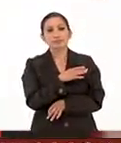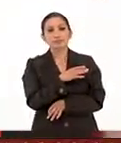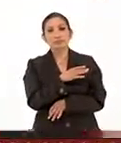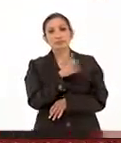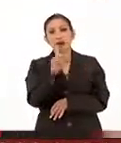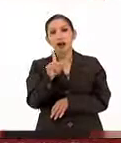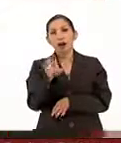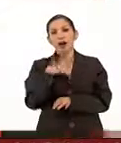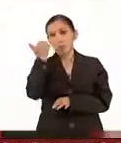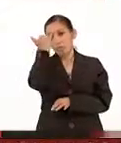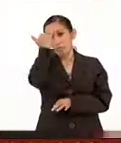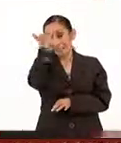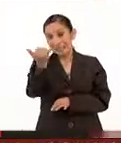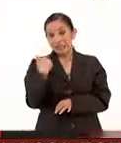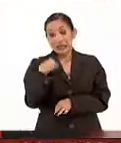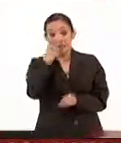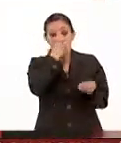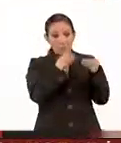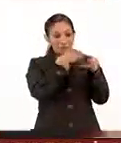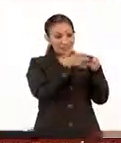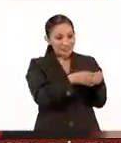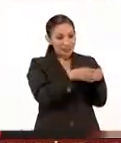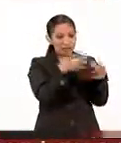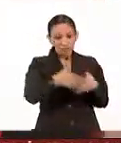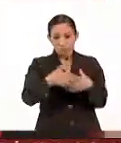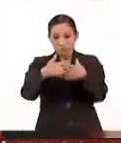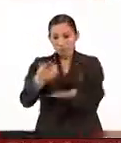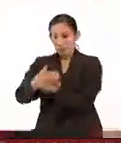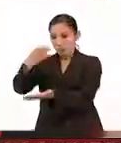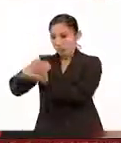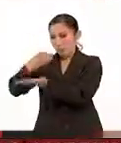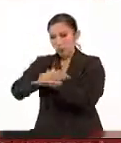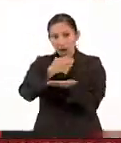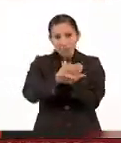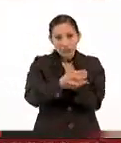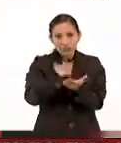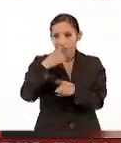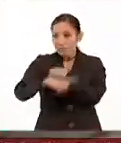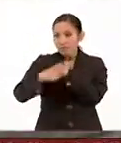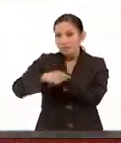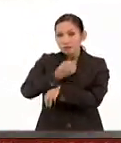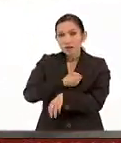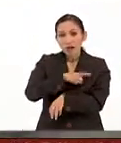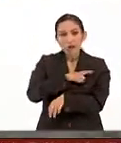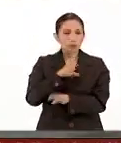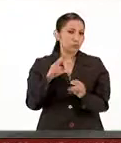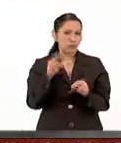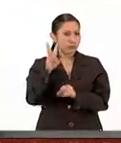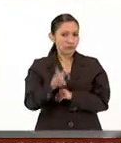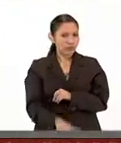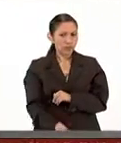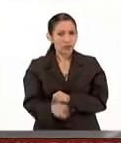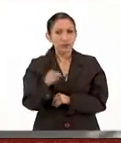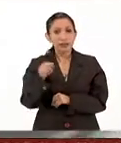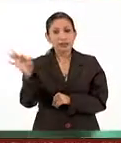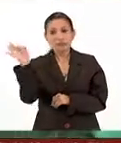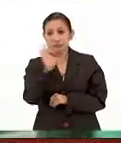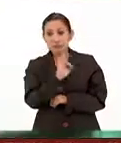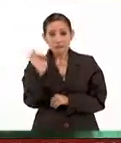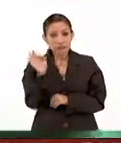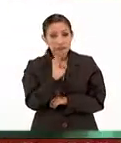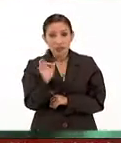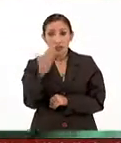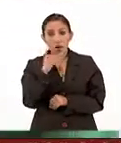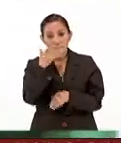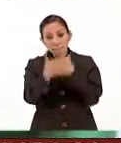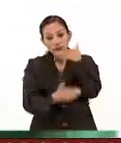un mito que el alimento procesado es dañino para la salud, pero no es así. Si no tuviéramos